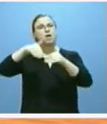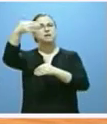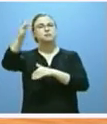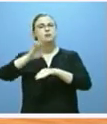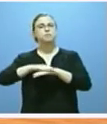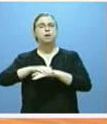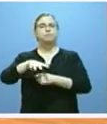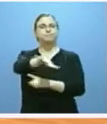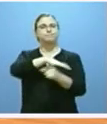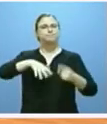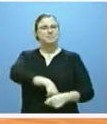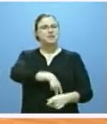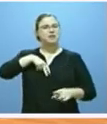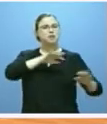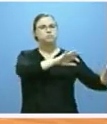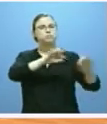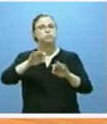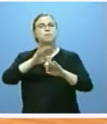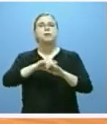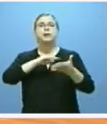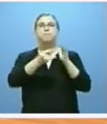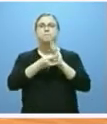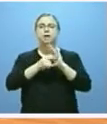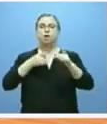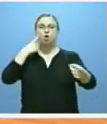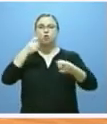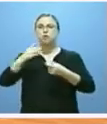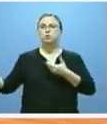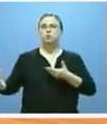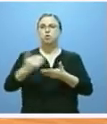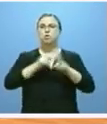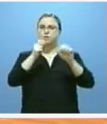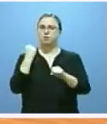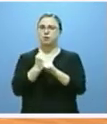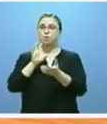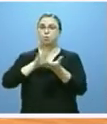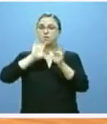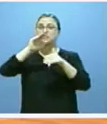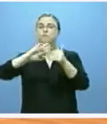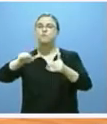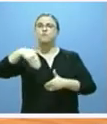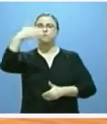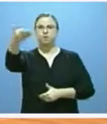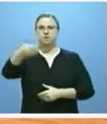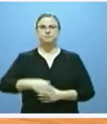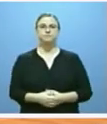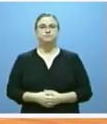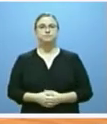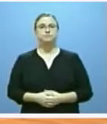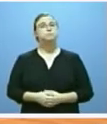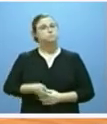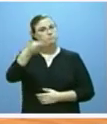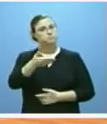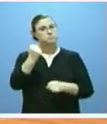el marco estratégico para la planificación y coordinación de toda la actividad de la Junta en el exterior. Cabe reseñar también